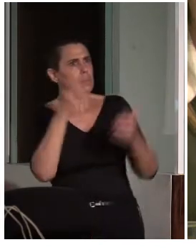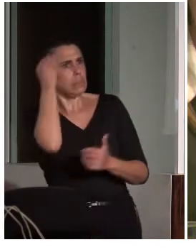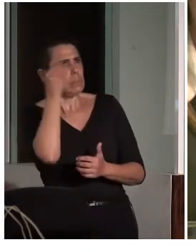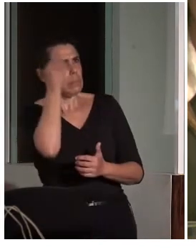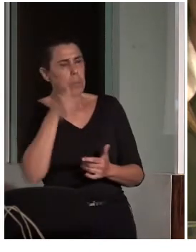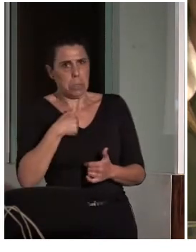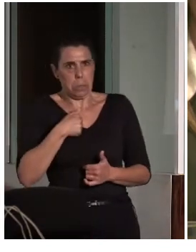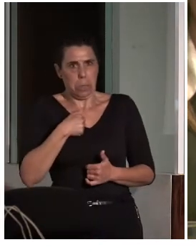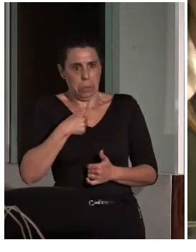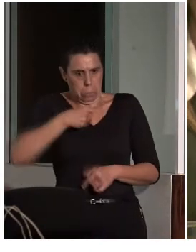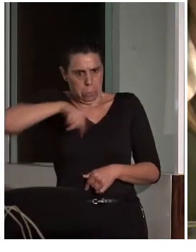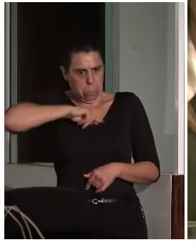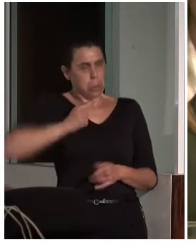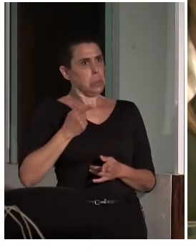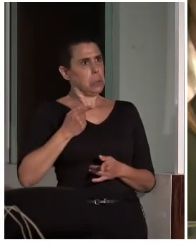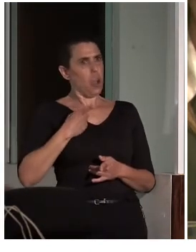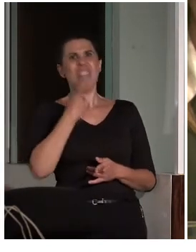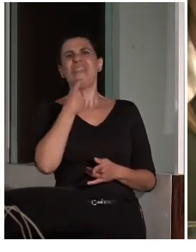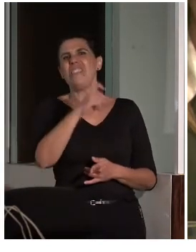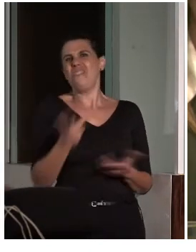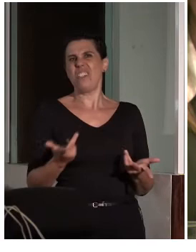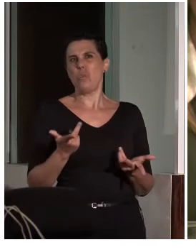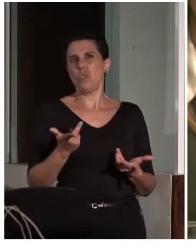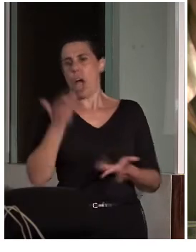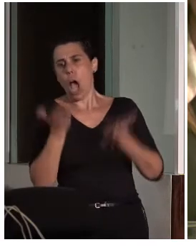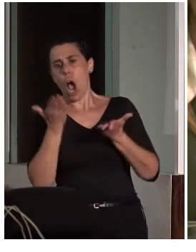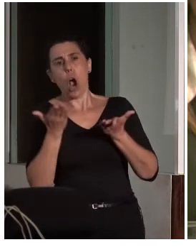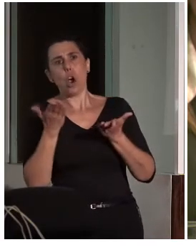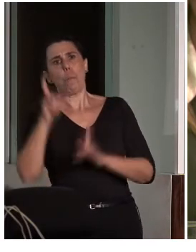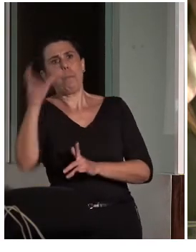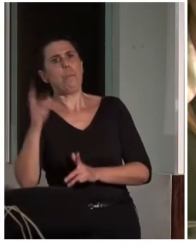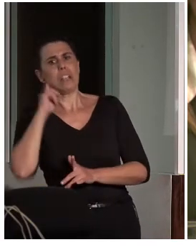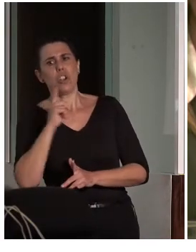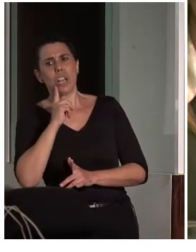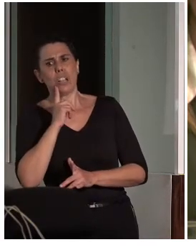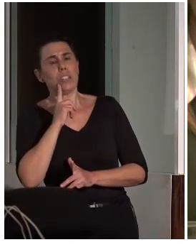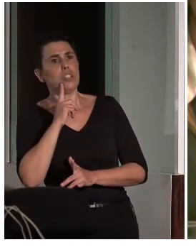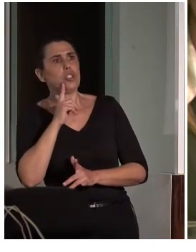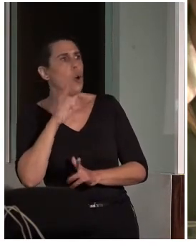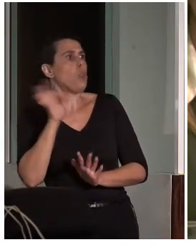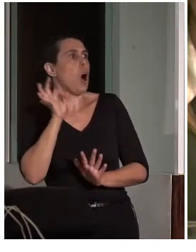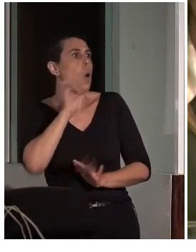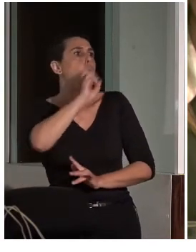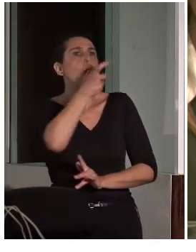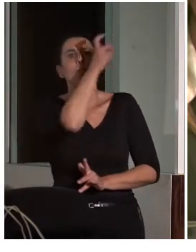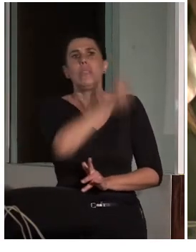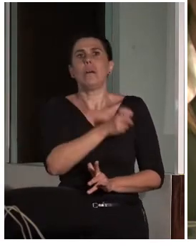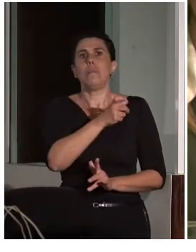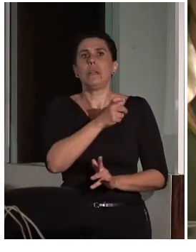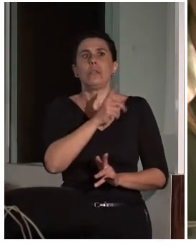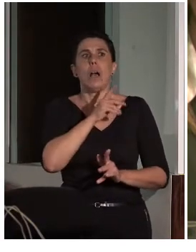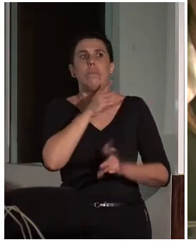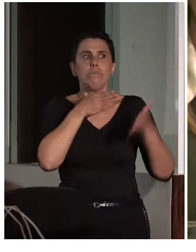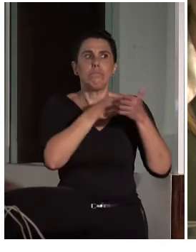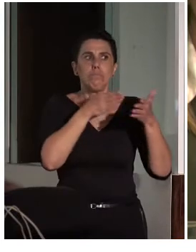nosotros en comparación con una persona sorda o con una persona que no tiene acceso con su silla de ruedas,